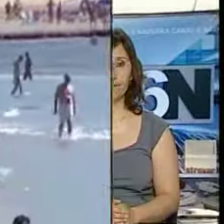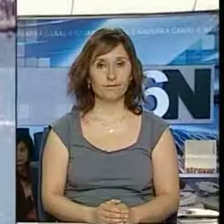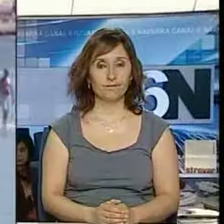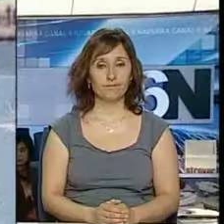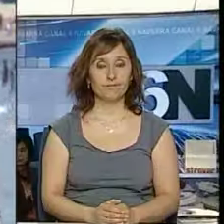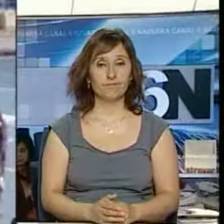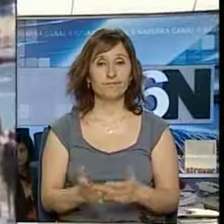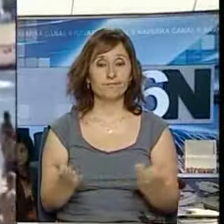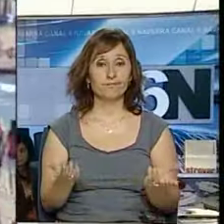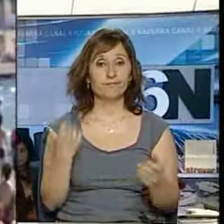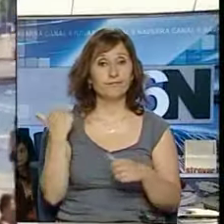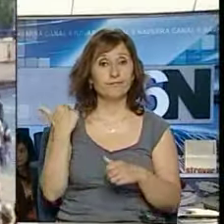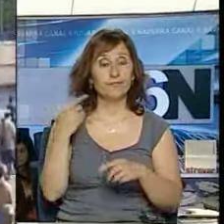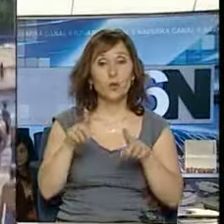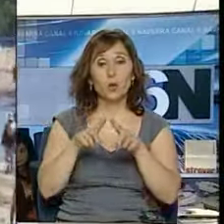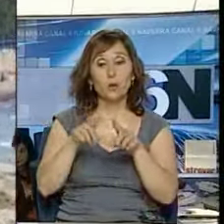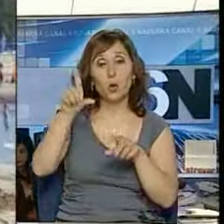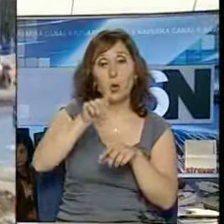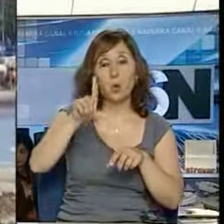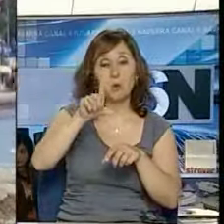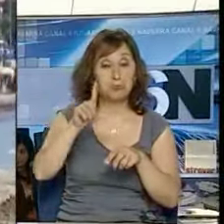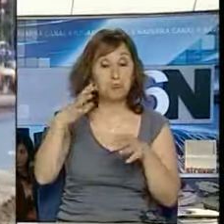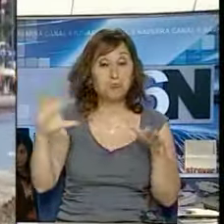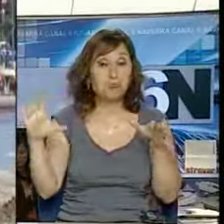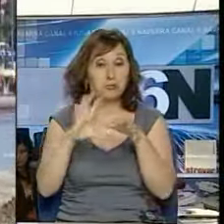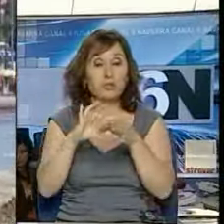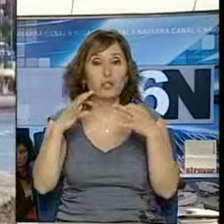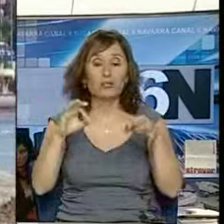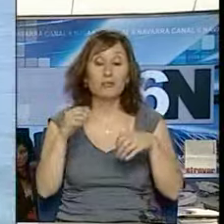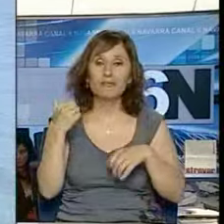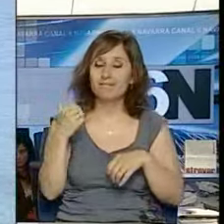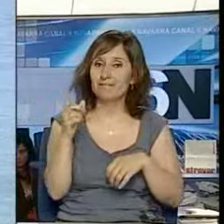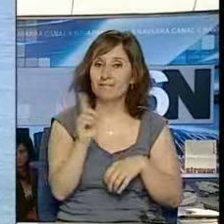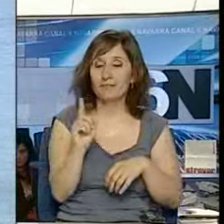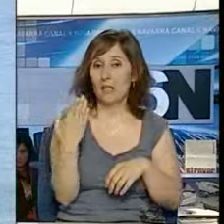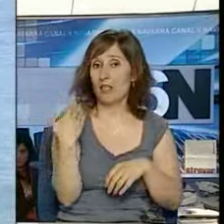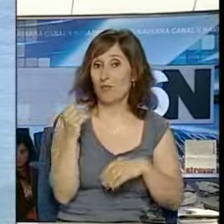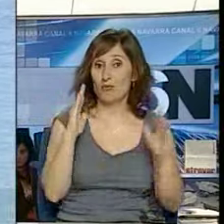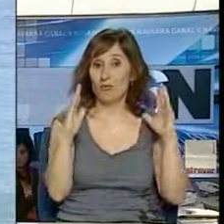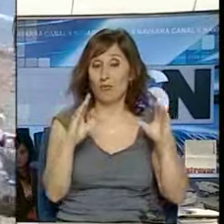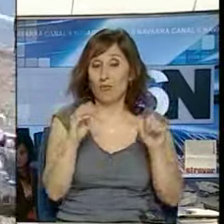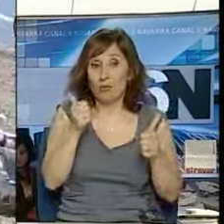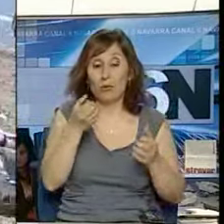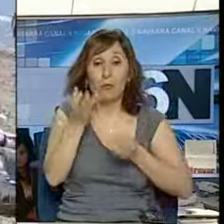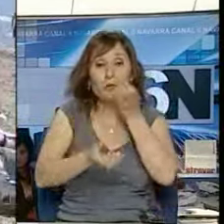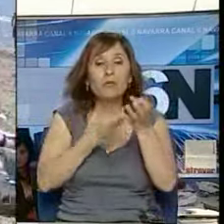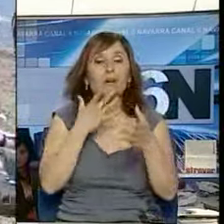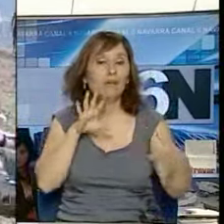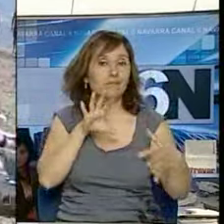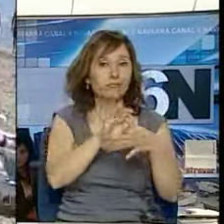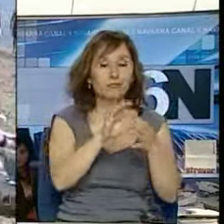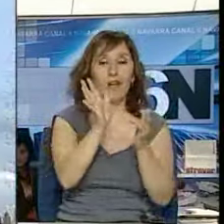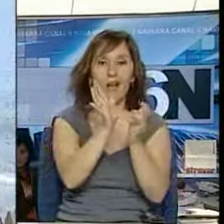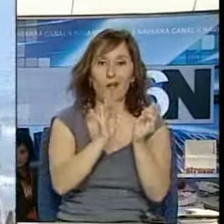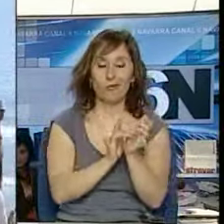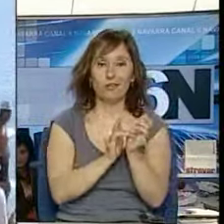Nada sorprendería si estas imágenes fueran de un mes de julio. Lo extraño es que hayan sido habituales recién estrenada la primavera en pleno mes de abril donde